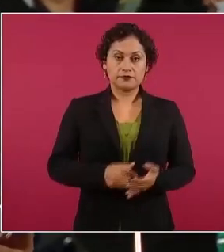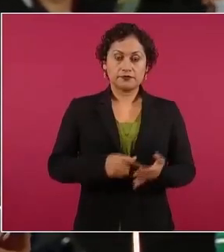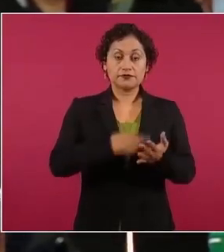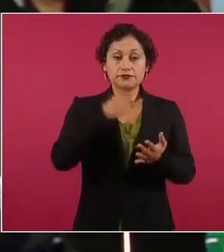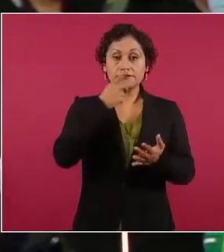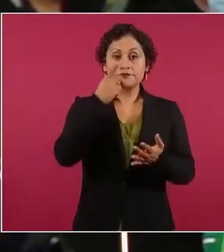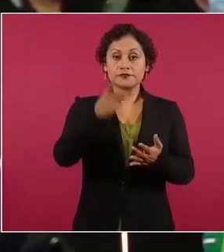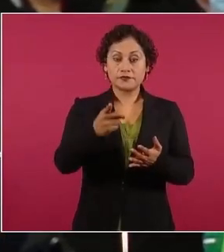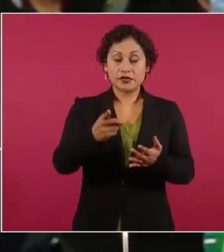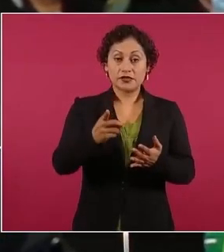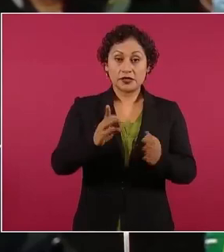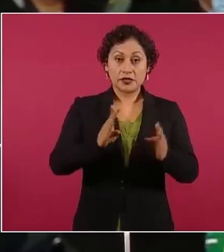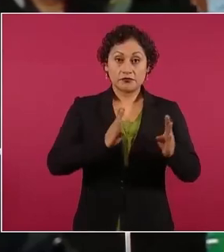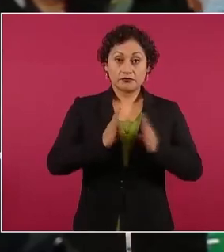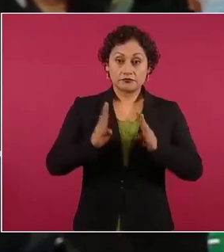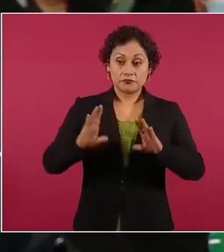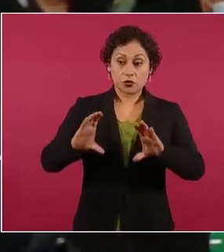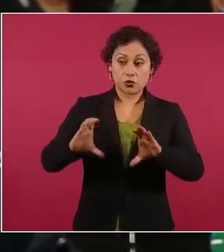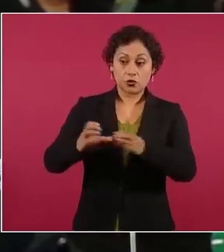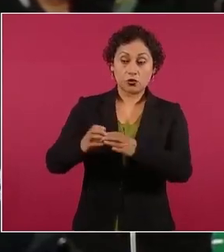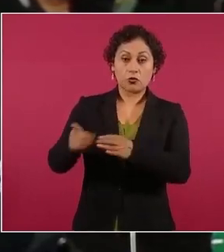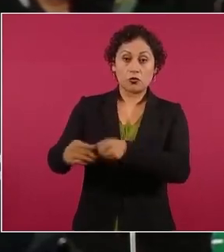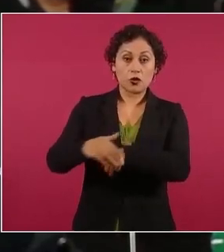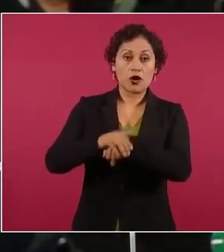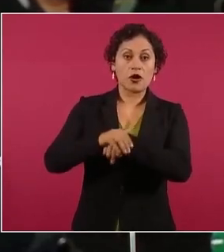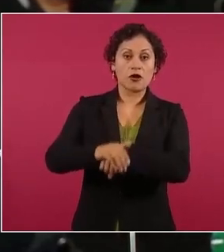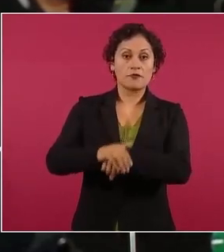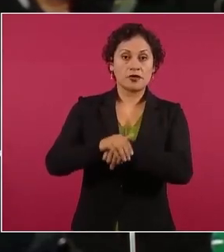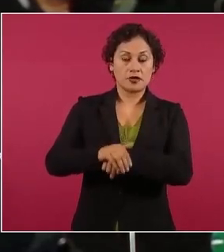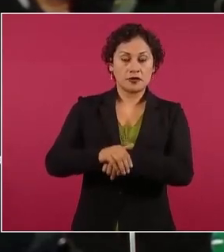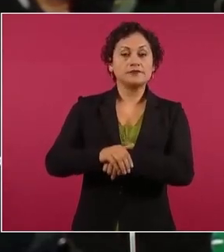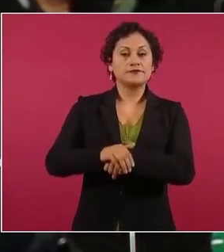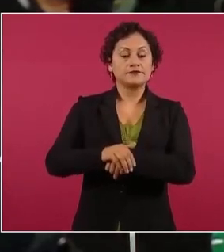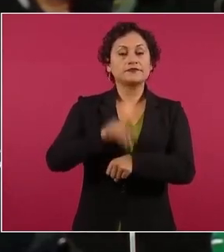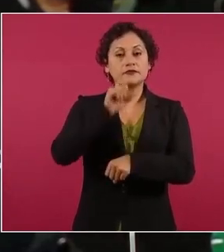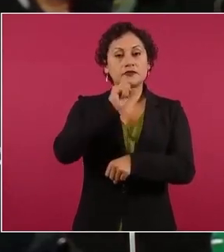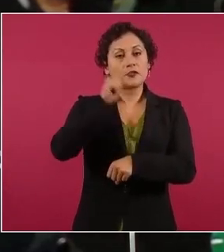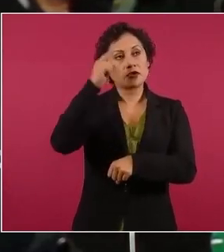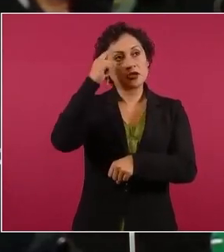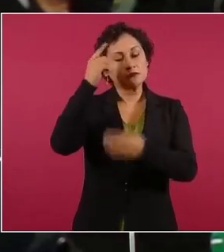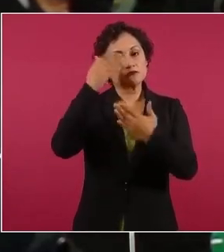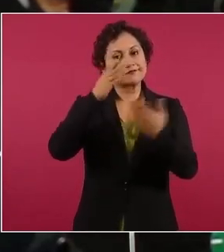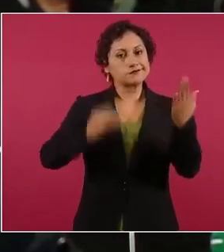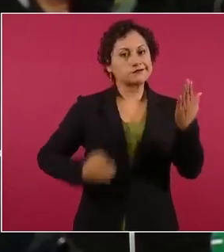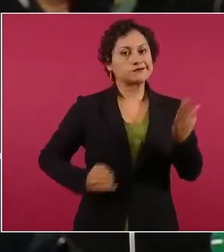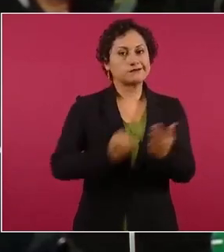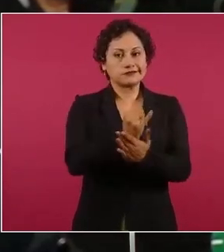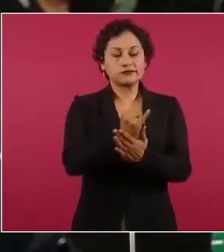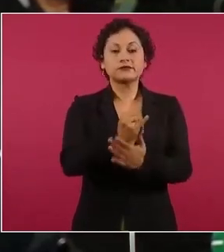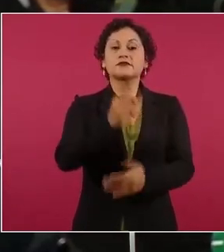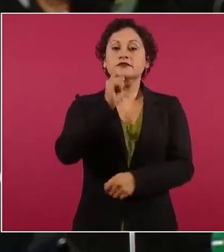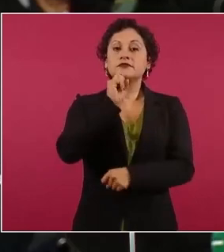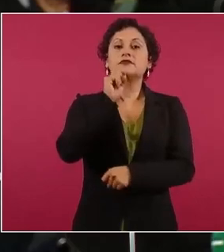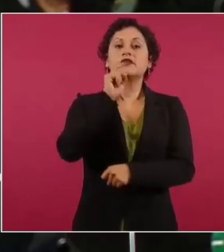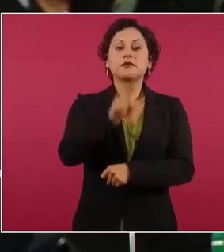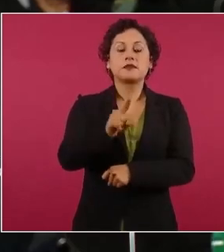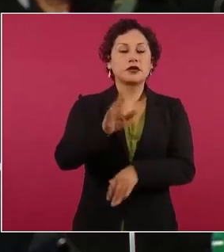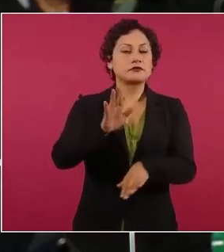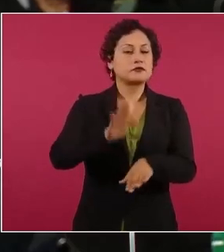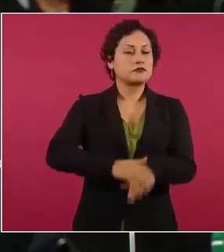tener amplia libertad e iniciativa para actuar disponer del mayor fuego posible